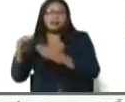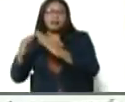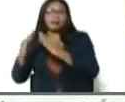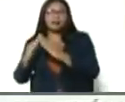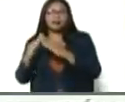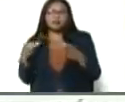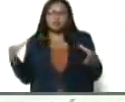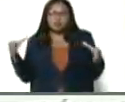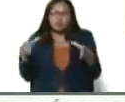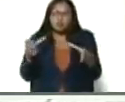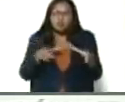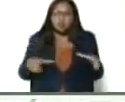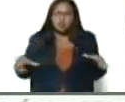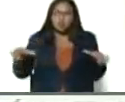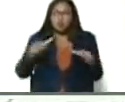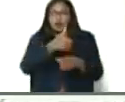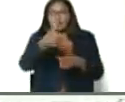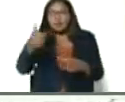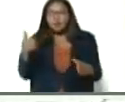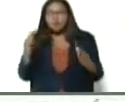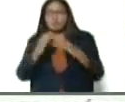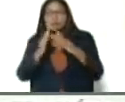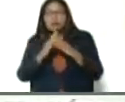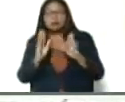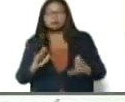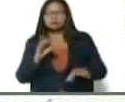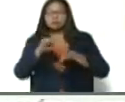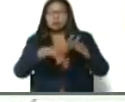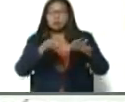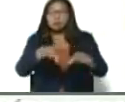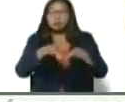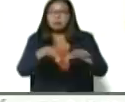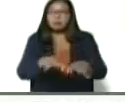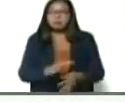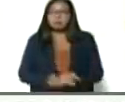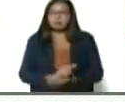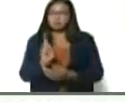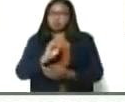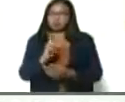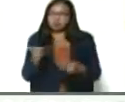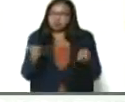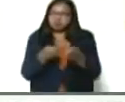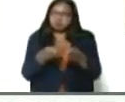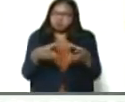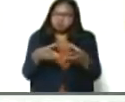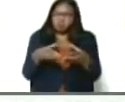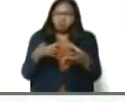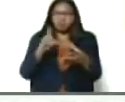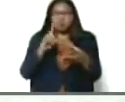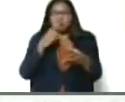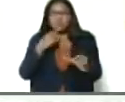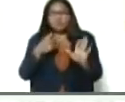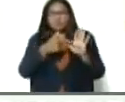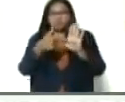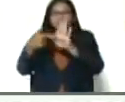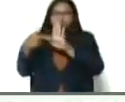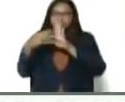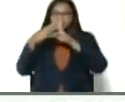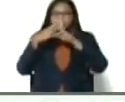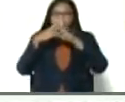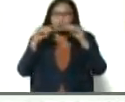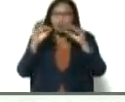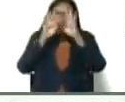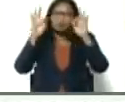pequeño conuquito que tiene cada quien en su casa. Vamos a presentarlo en todas las escalas